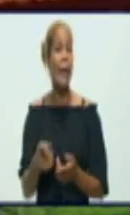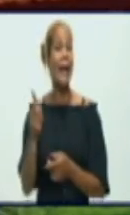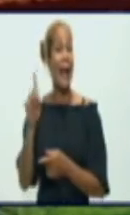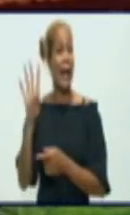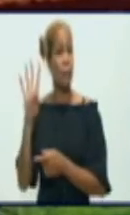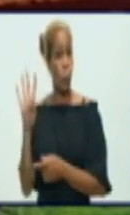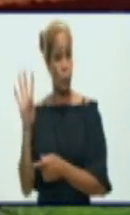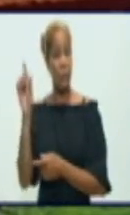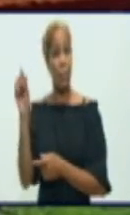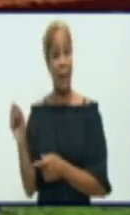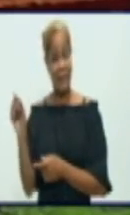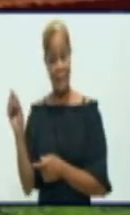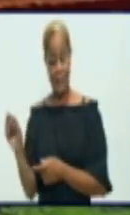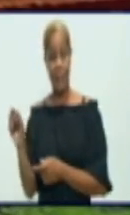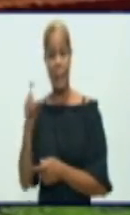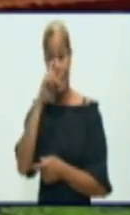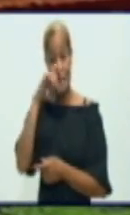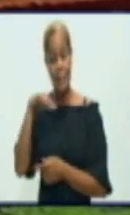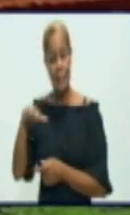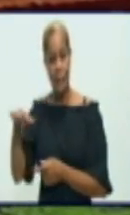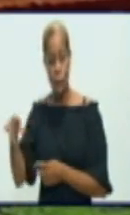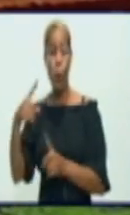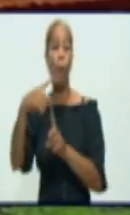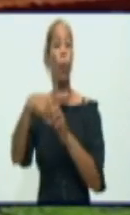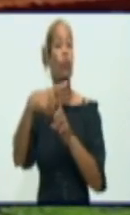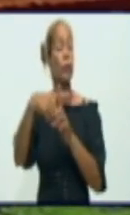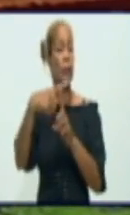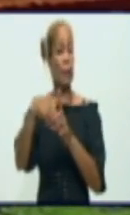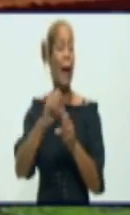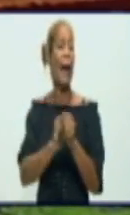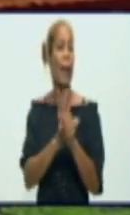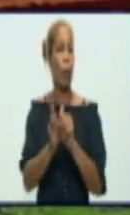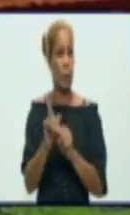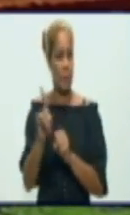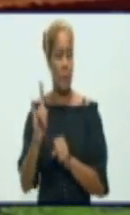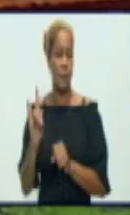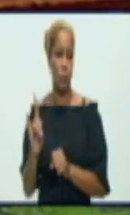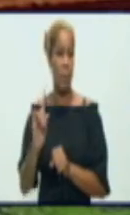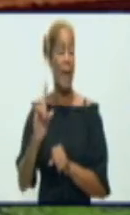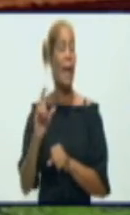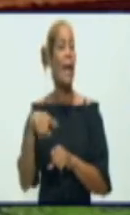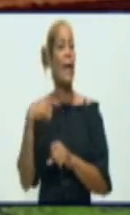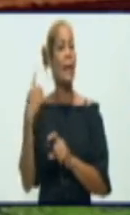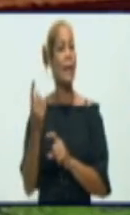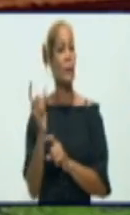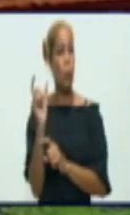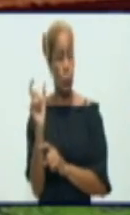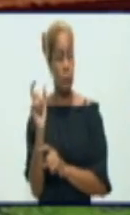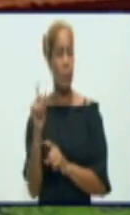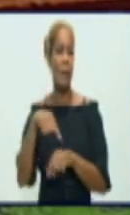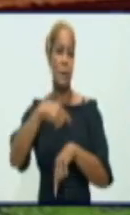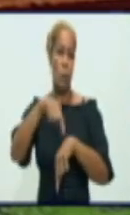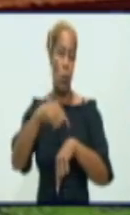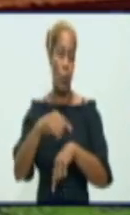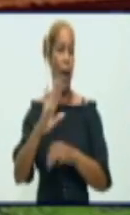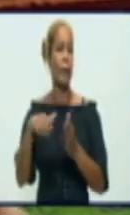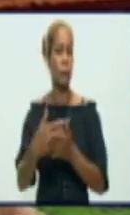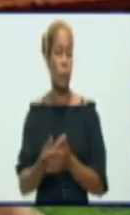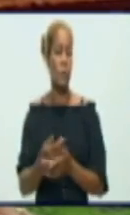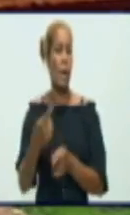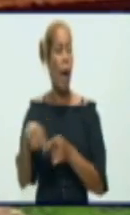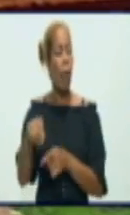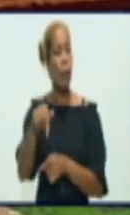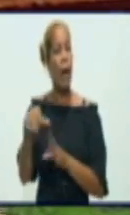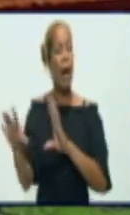pacientes de edad pediátrica positivos a la COVID en las últimas horas. Le propongo ir al diálogo con la doctora Yeleni